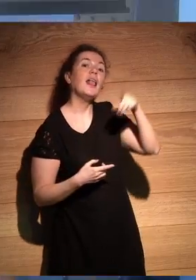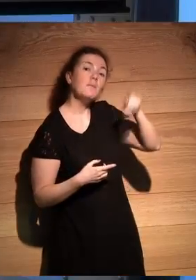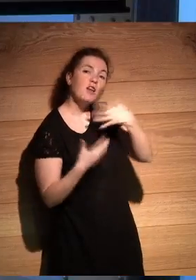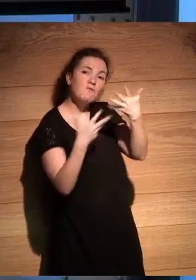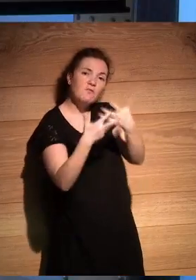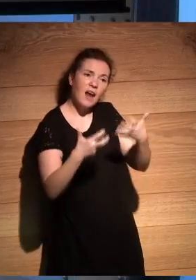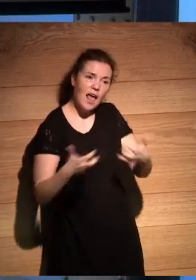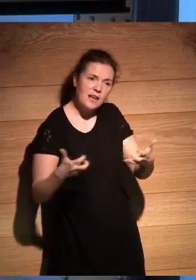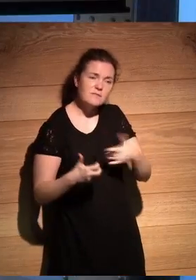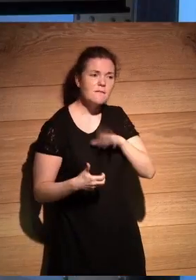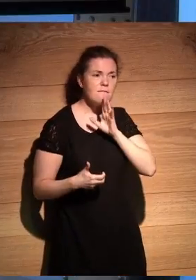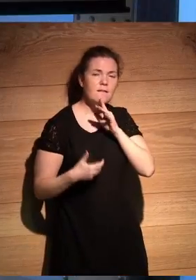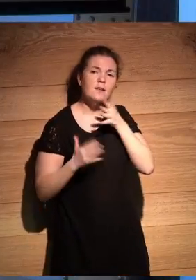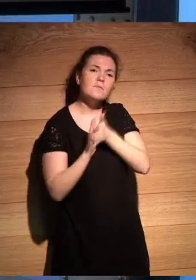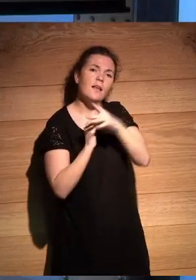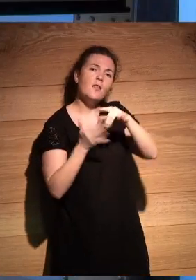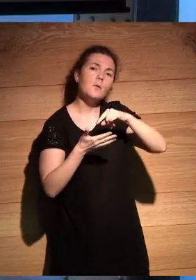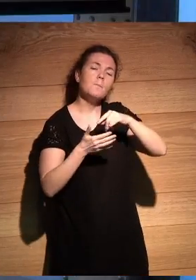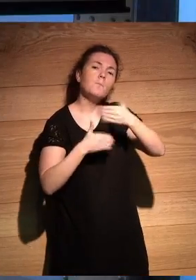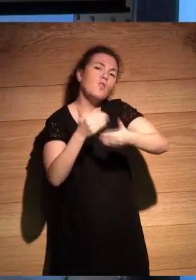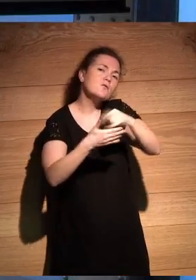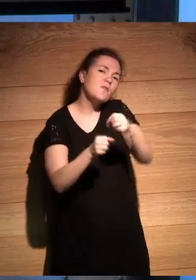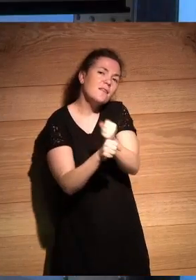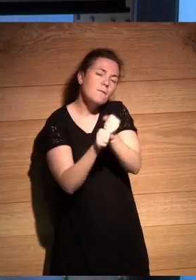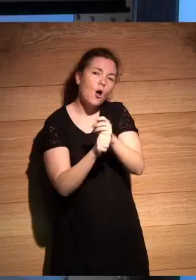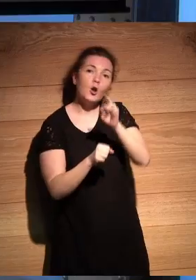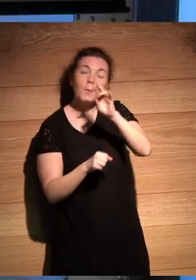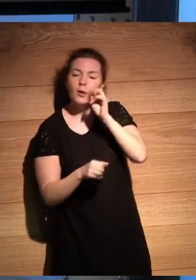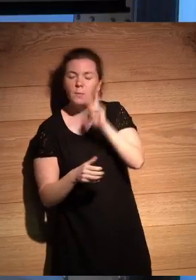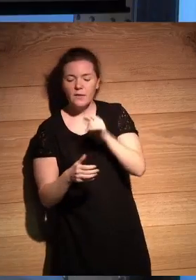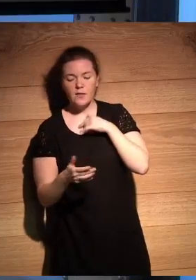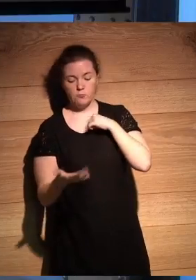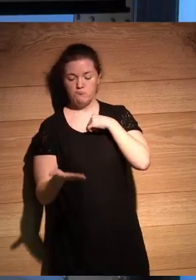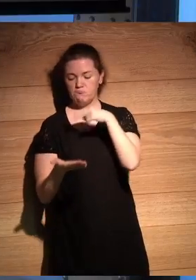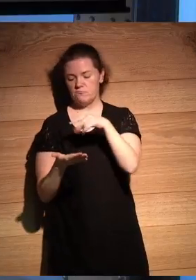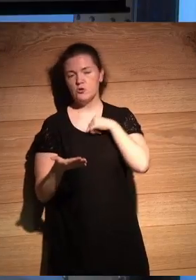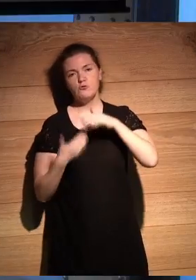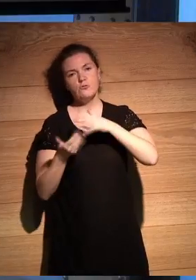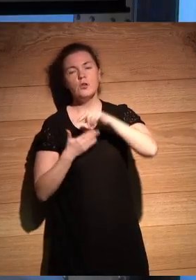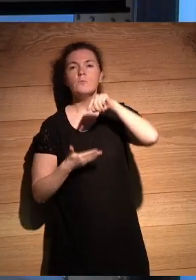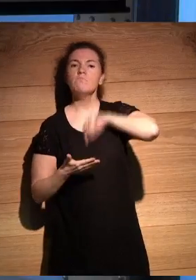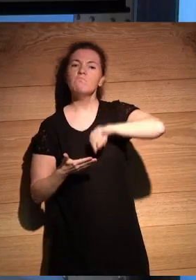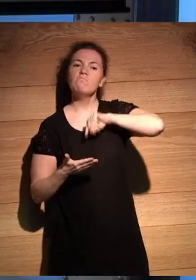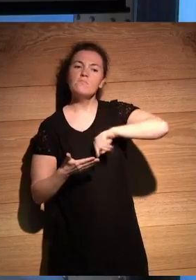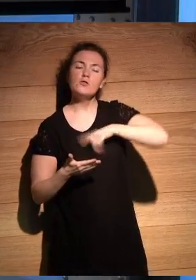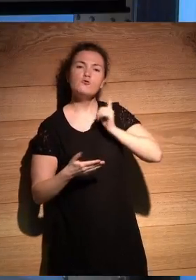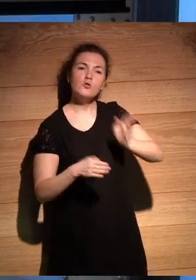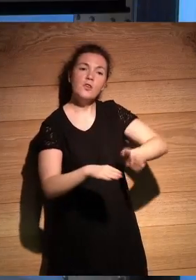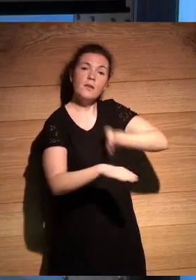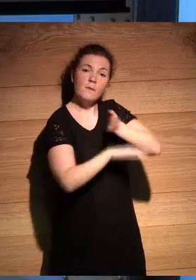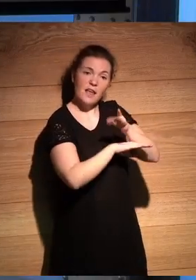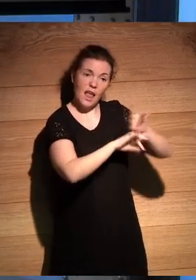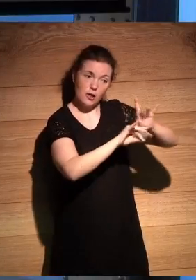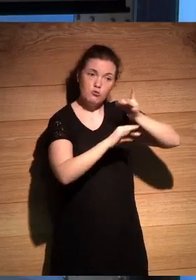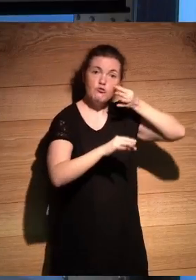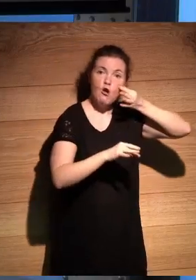comentábamos durante el proceso de trabajo. Escribe Roberto, tuve la sensación no solo de haber recorrido ya esas pinches tierras,